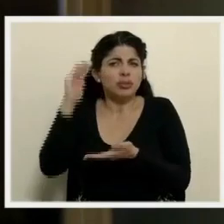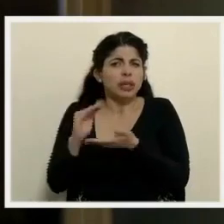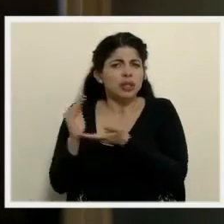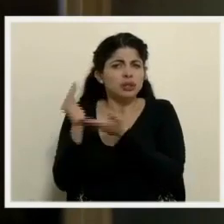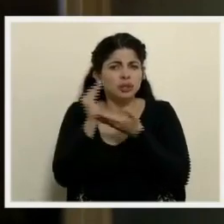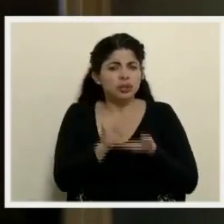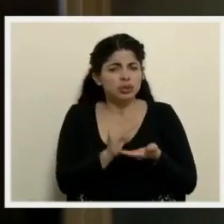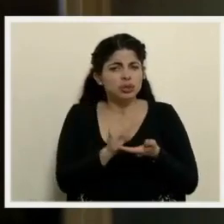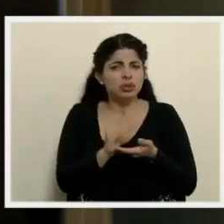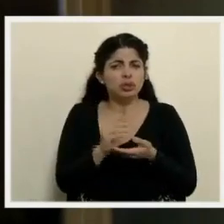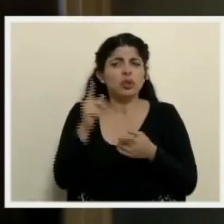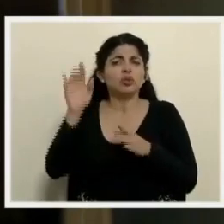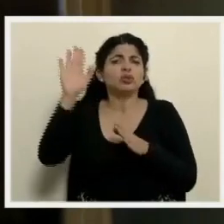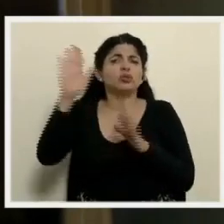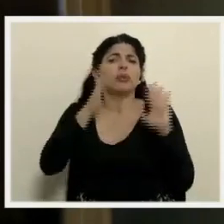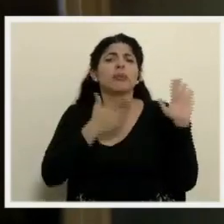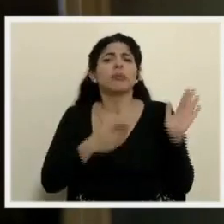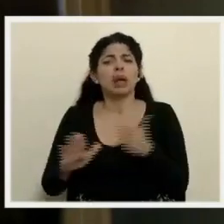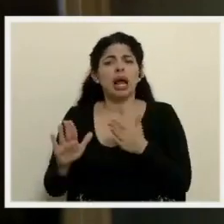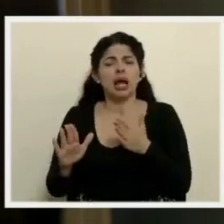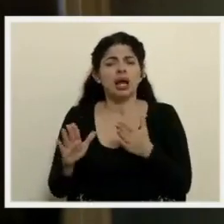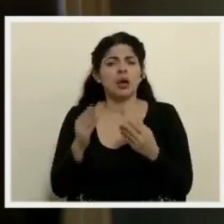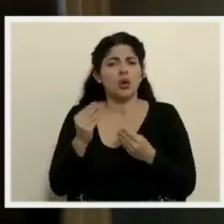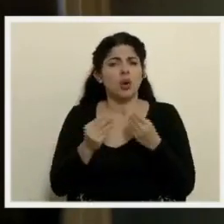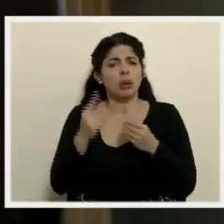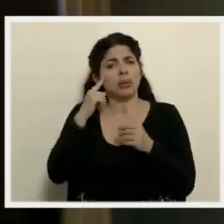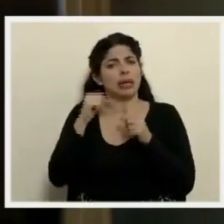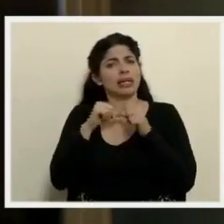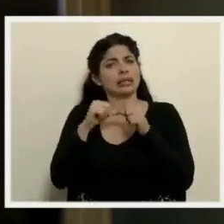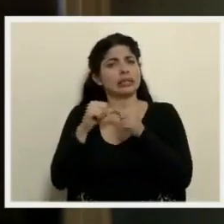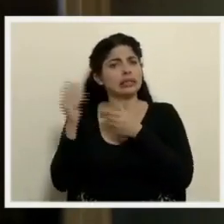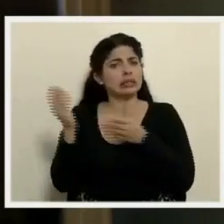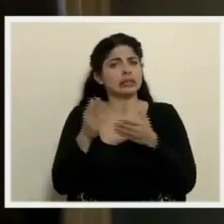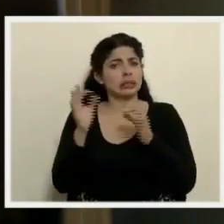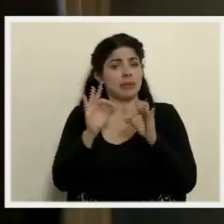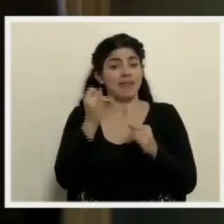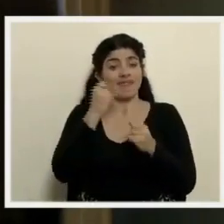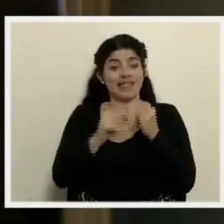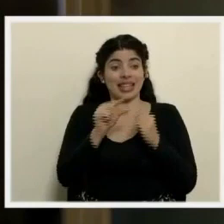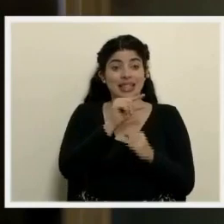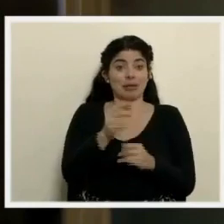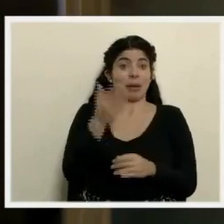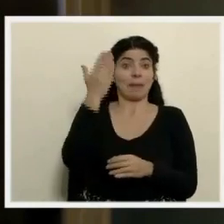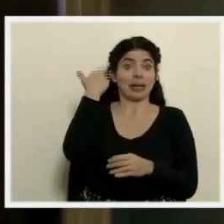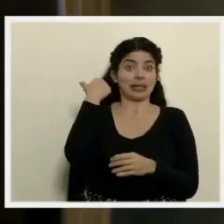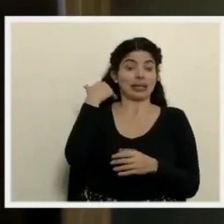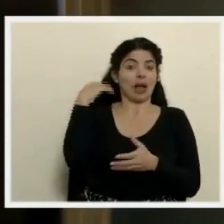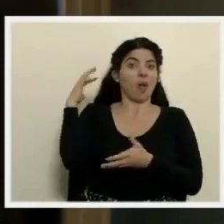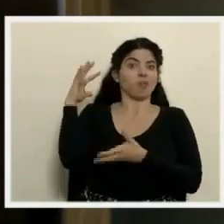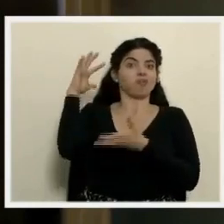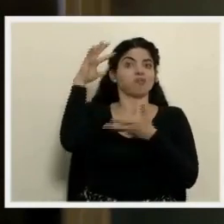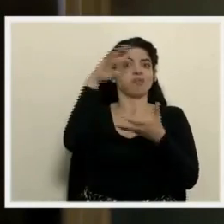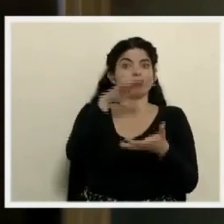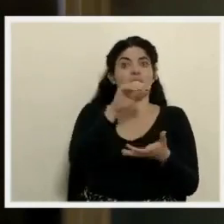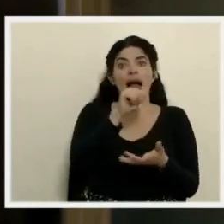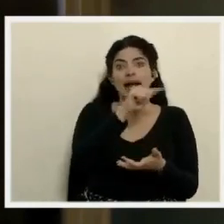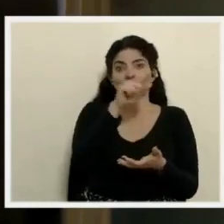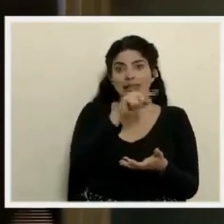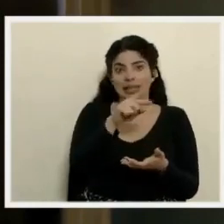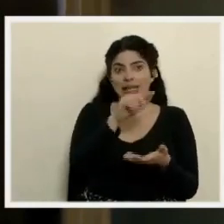qué proyección hay o qué plan hay para asegurar el flujo de vacunas correctos? Si en el fin de semana pasado llegó una dosis grande de AstraZeneca,